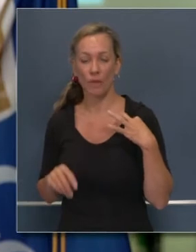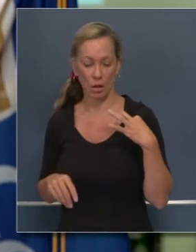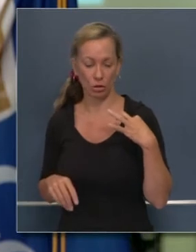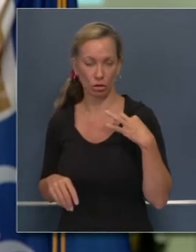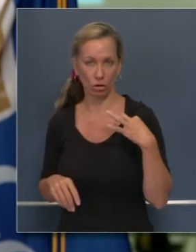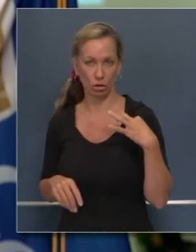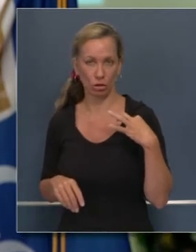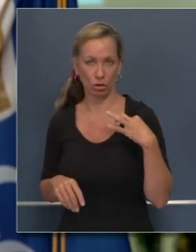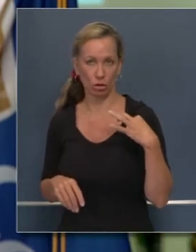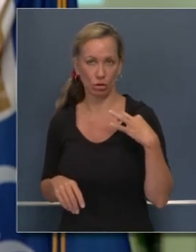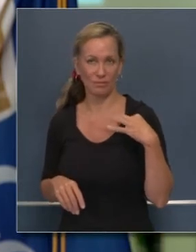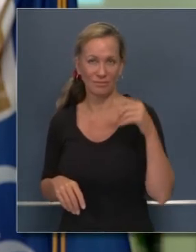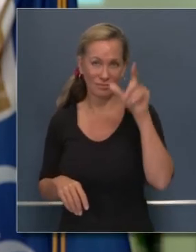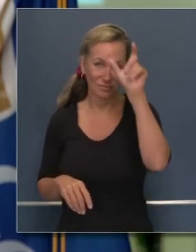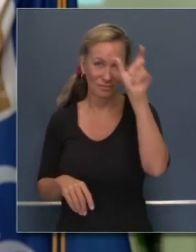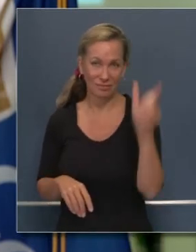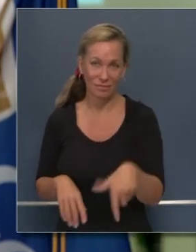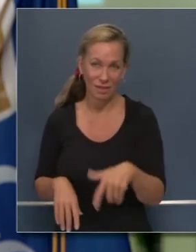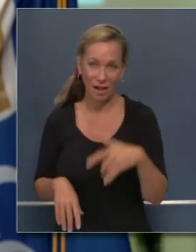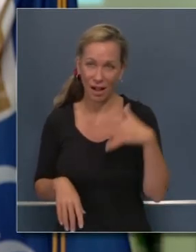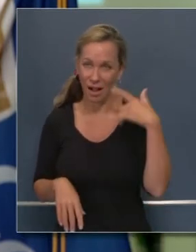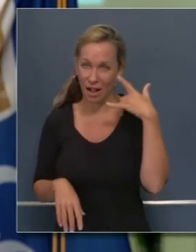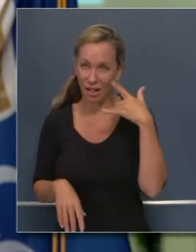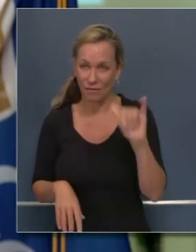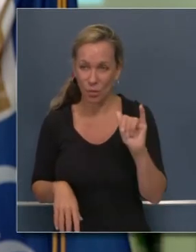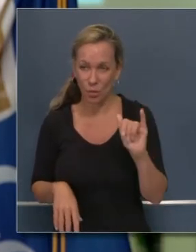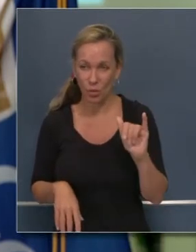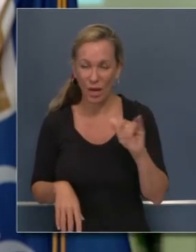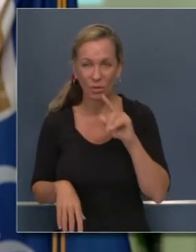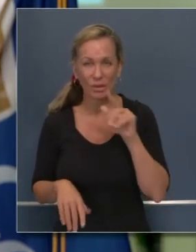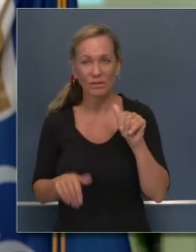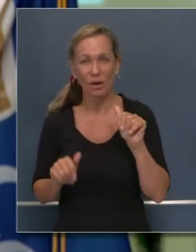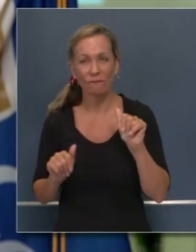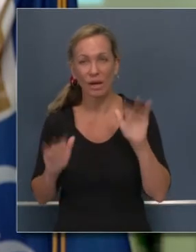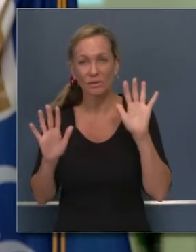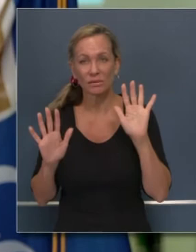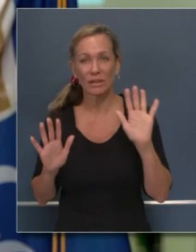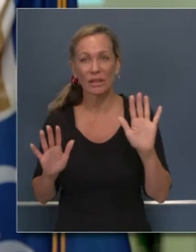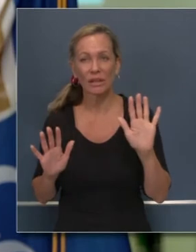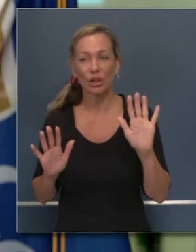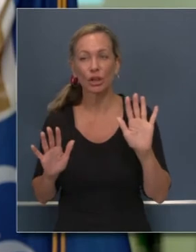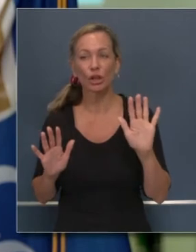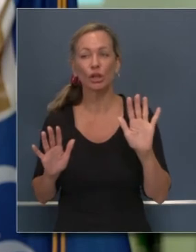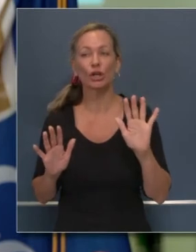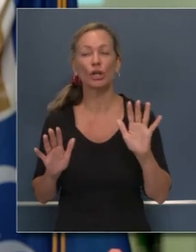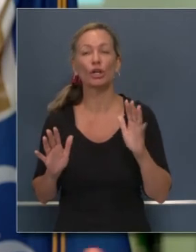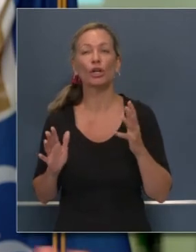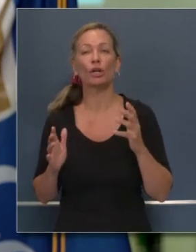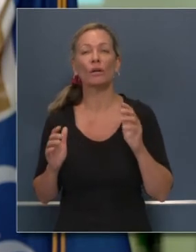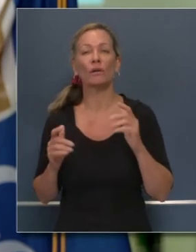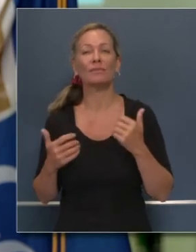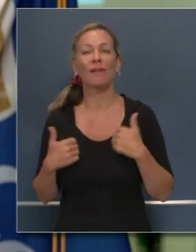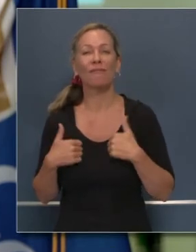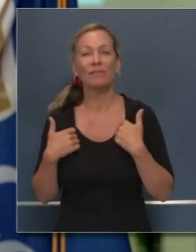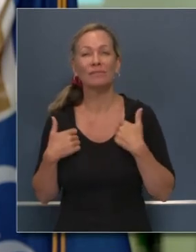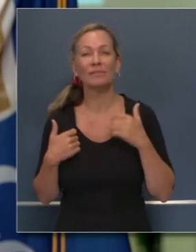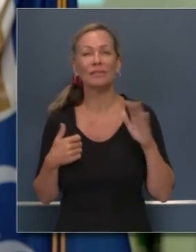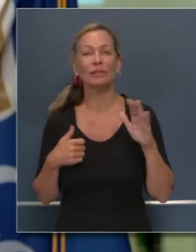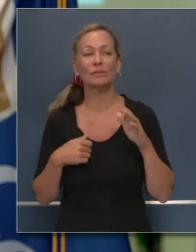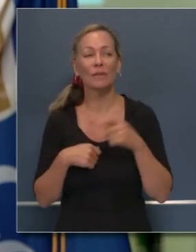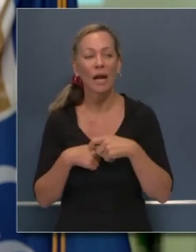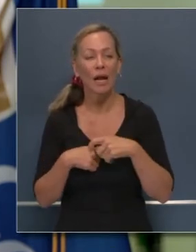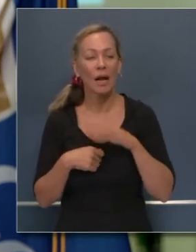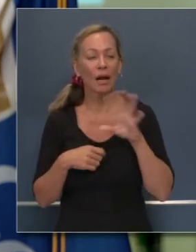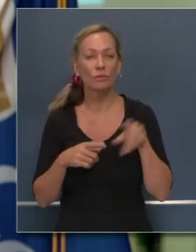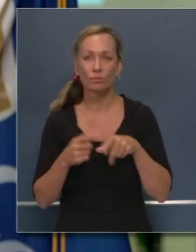voluntarios a lo largo del estado de California y todos los individuos abnegados de la Cruz Roja que vienen de todo